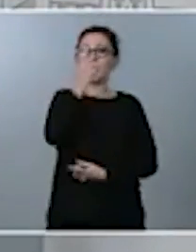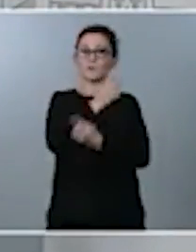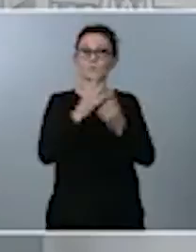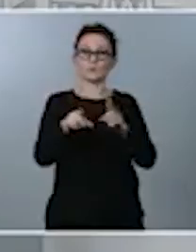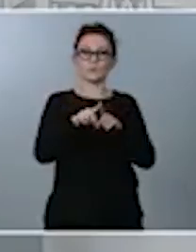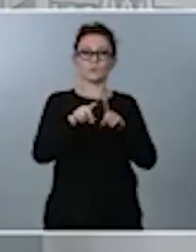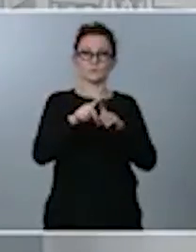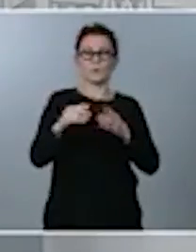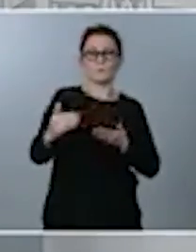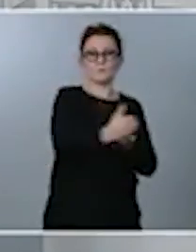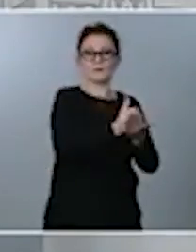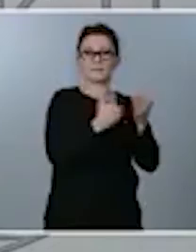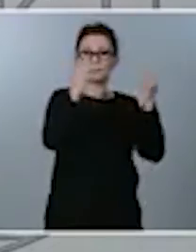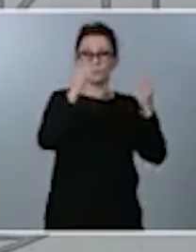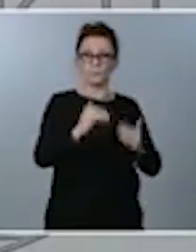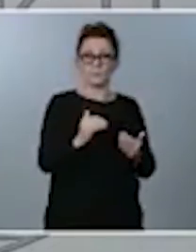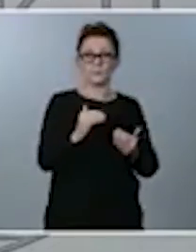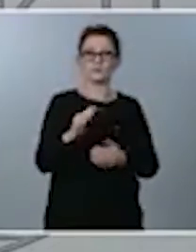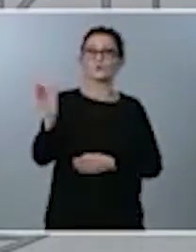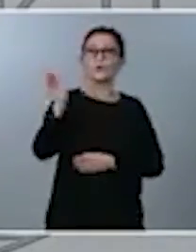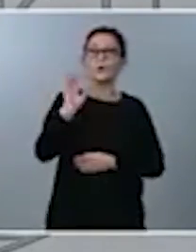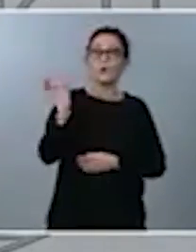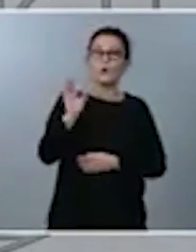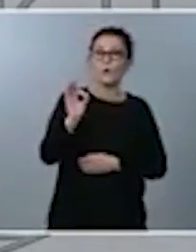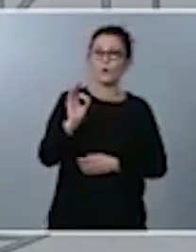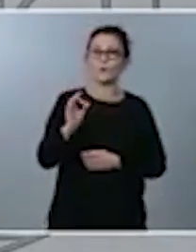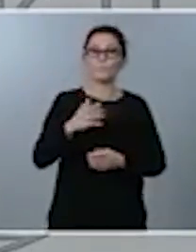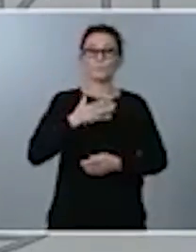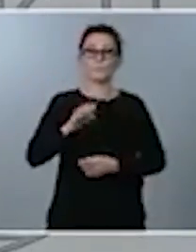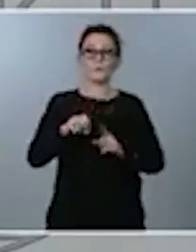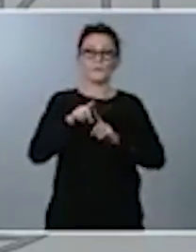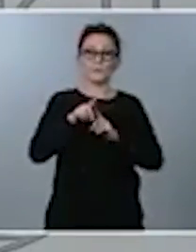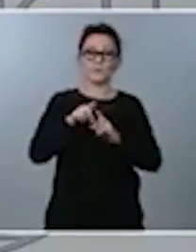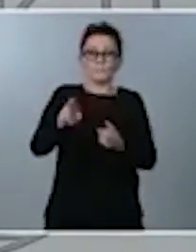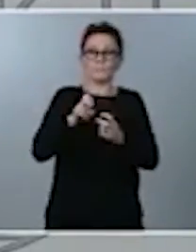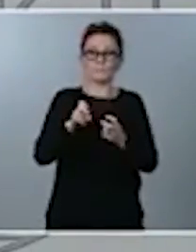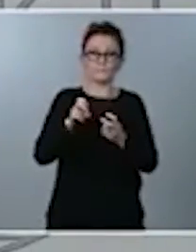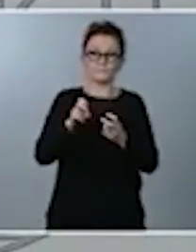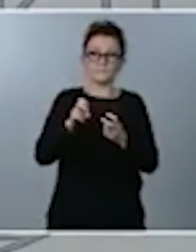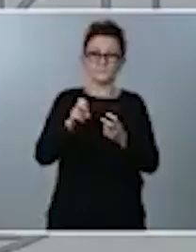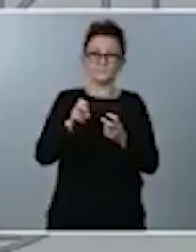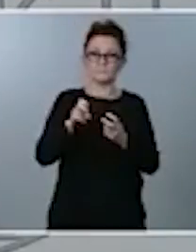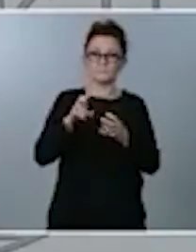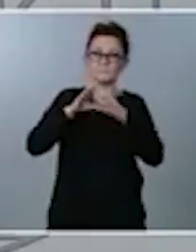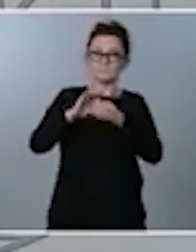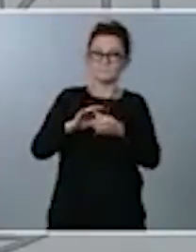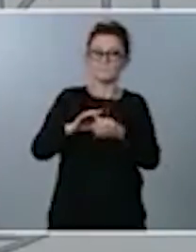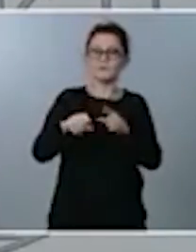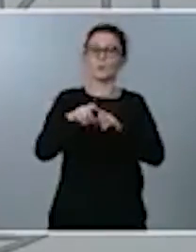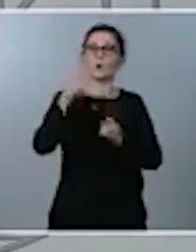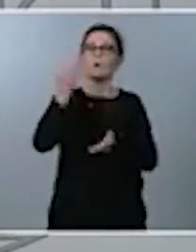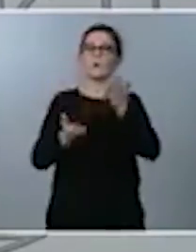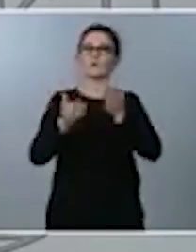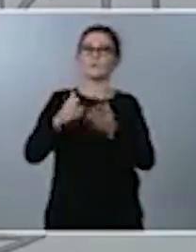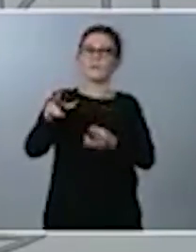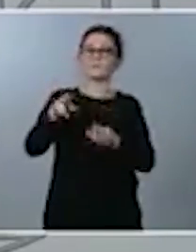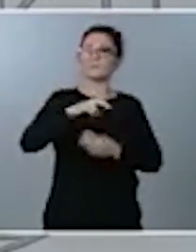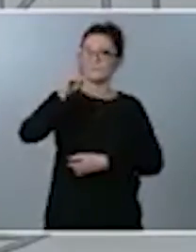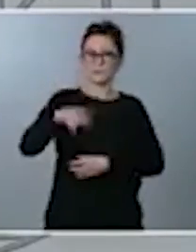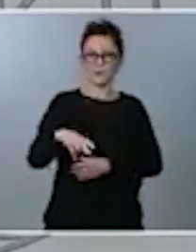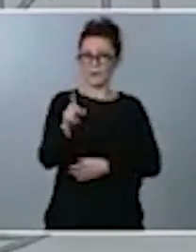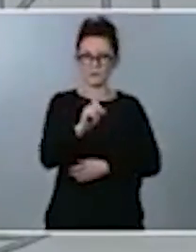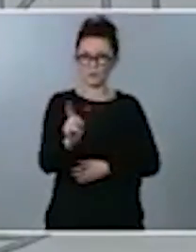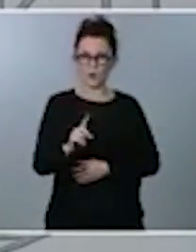que tienen una progresividad fiscal innata que está lejos de lo que podríamos llamar justicia fiscal. No obstante,